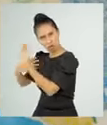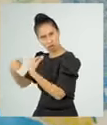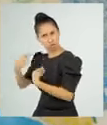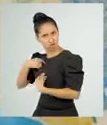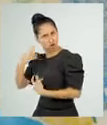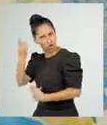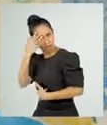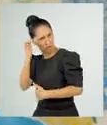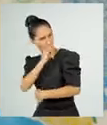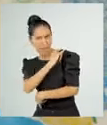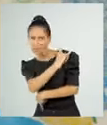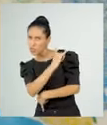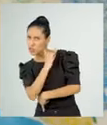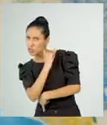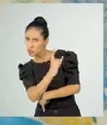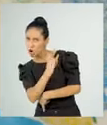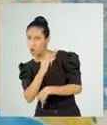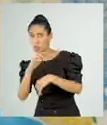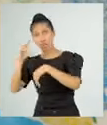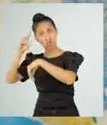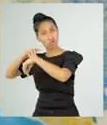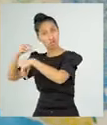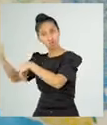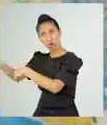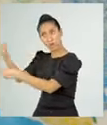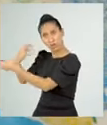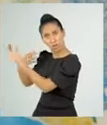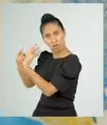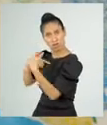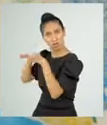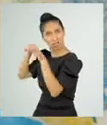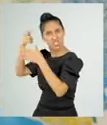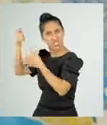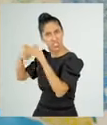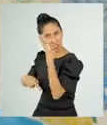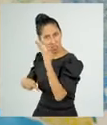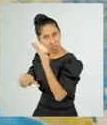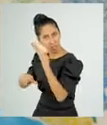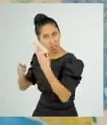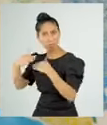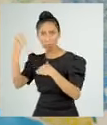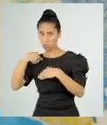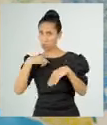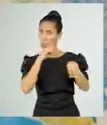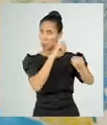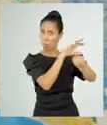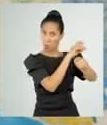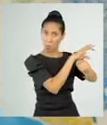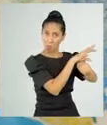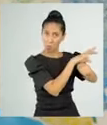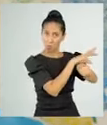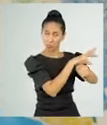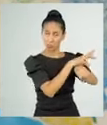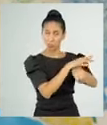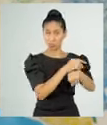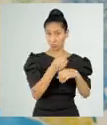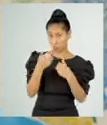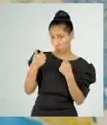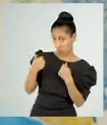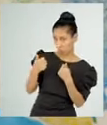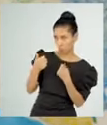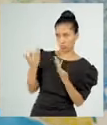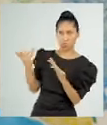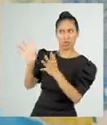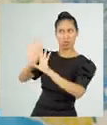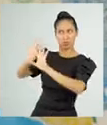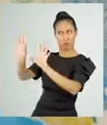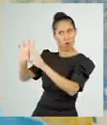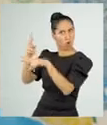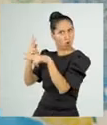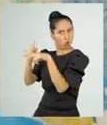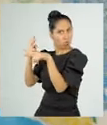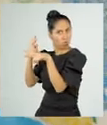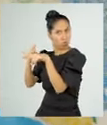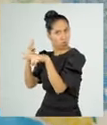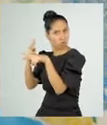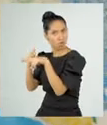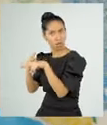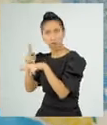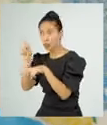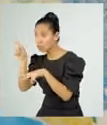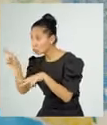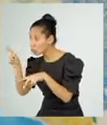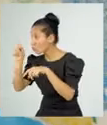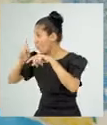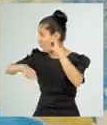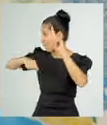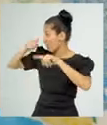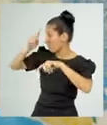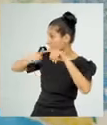estuvo bien, Cori. En lugar de ayudarla, puedes hacerle un daño más grave. Lo mejor es que la llames de inmediato y lo orientes para que visite